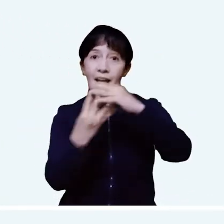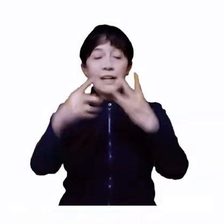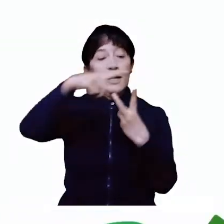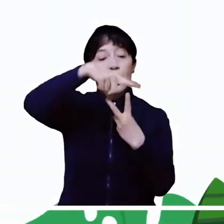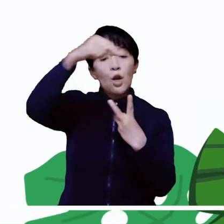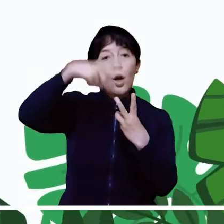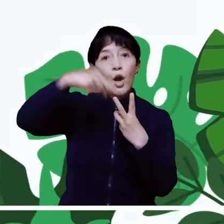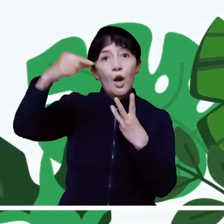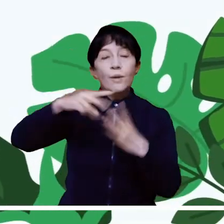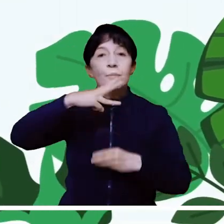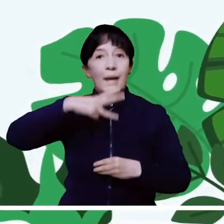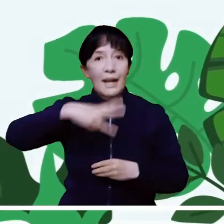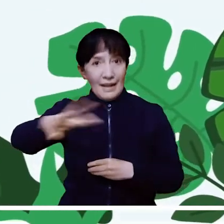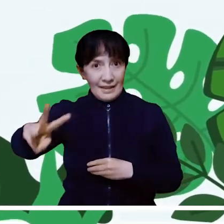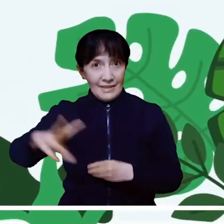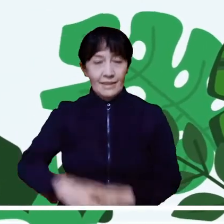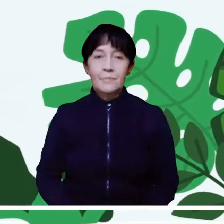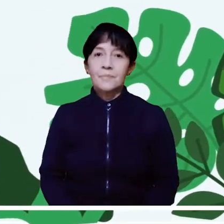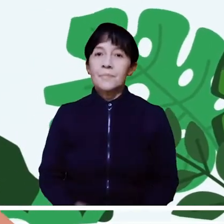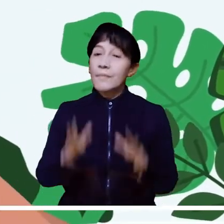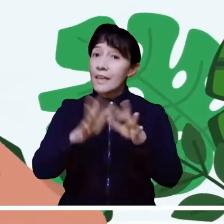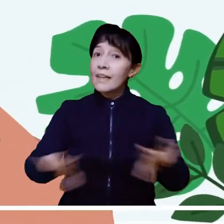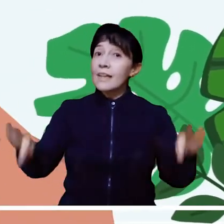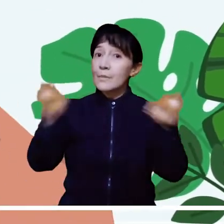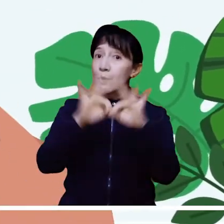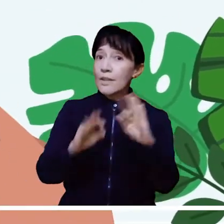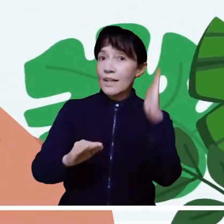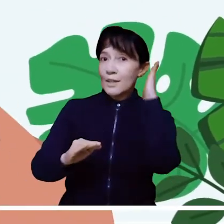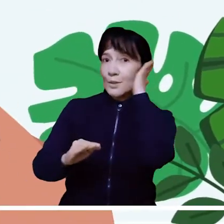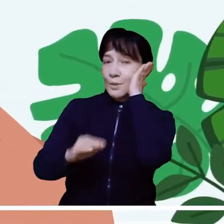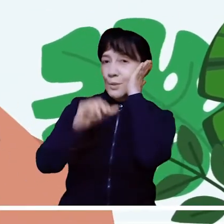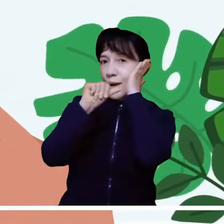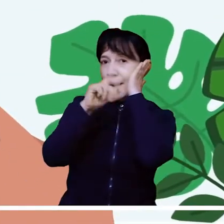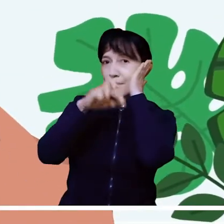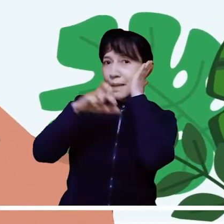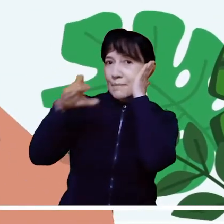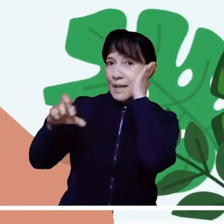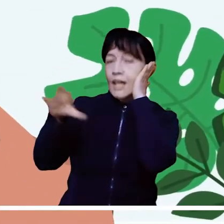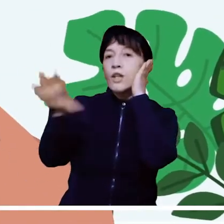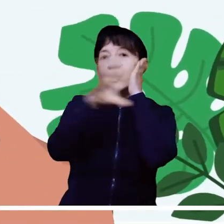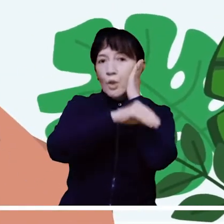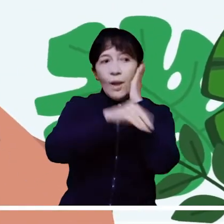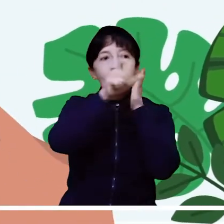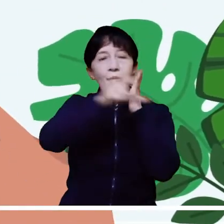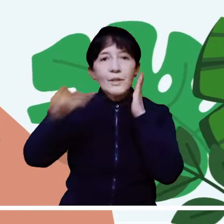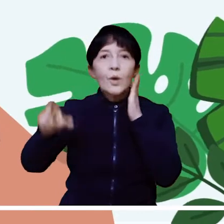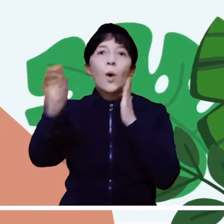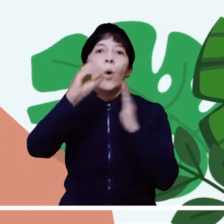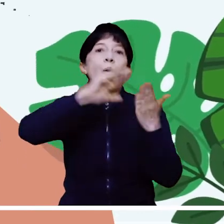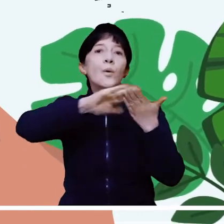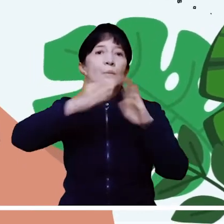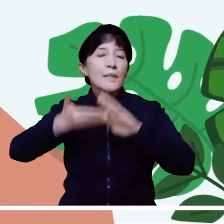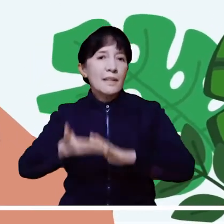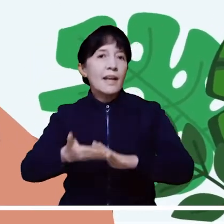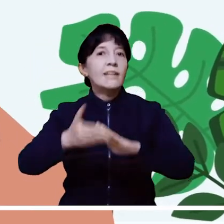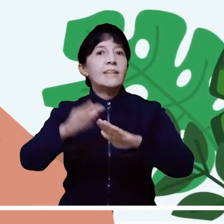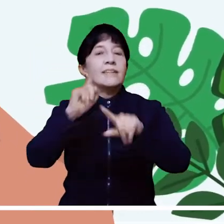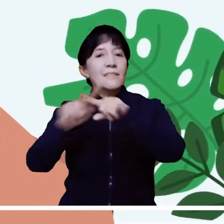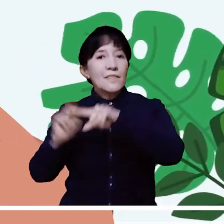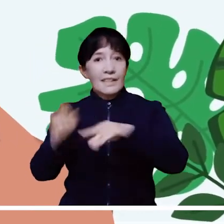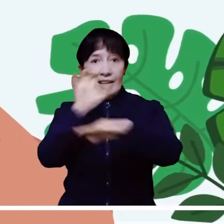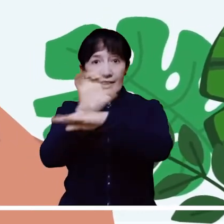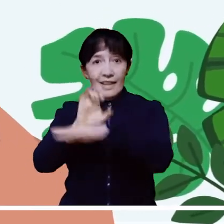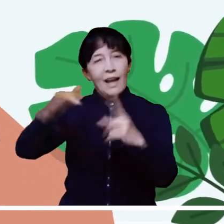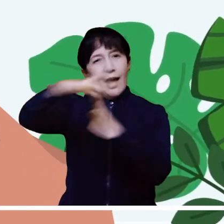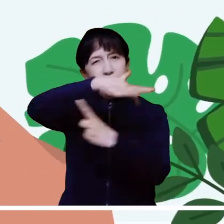Lo mejor es que esta app ya está disponible para que las comunidades, entidades territoriales, ambientales y todas las